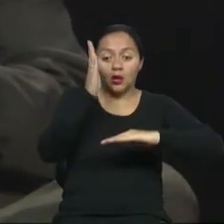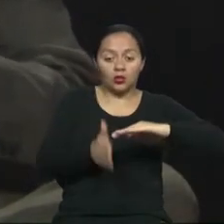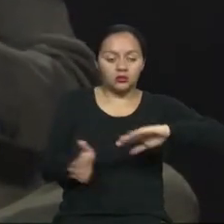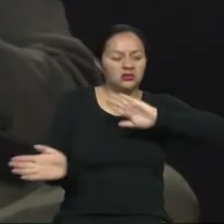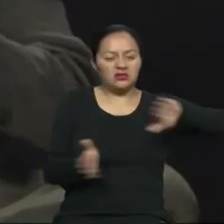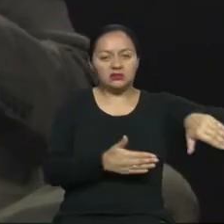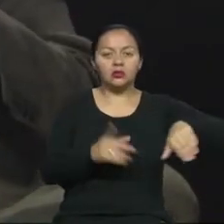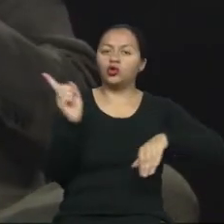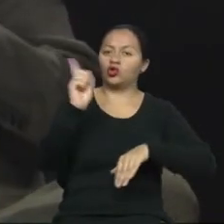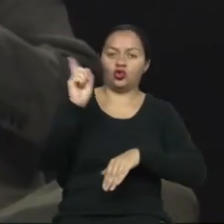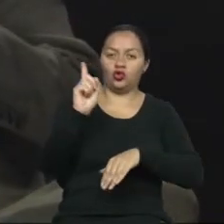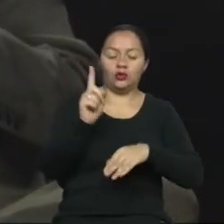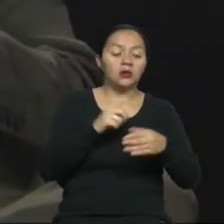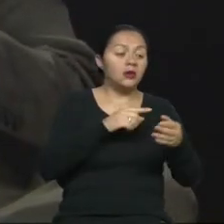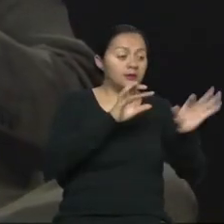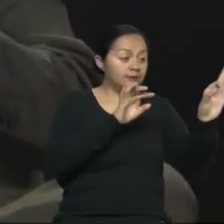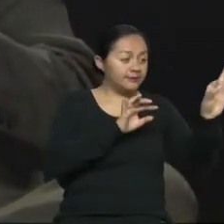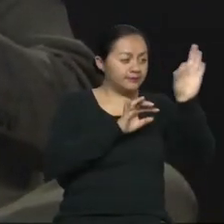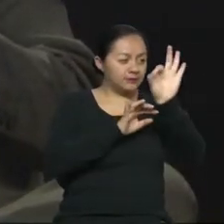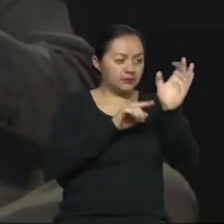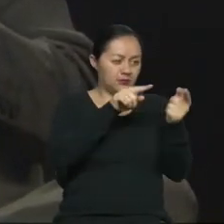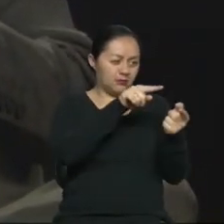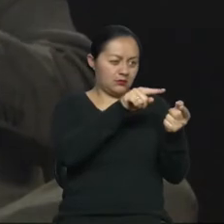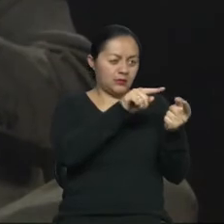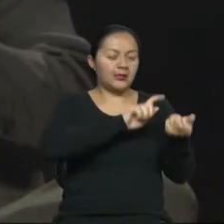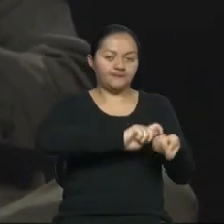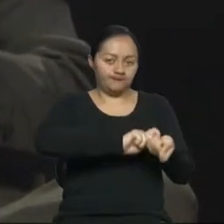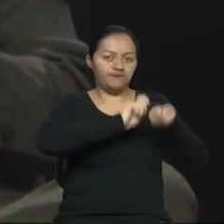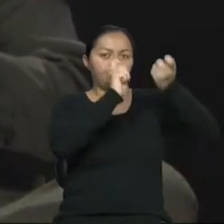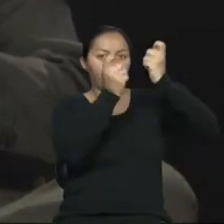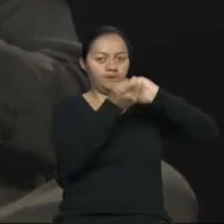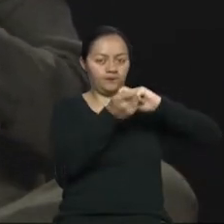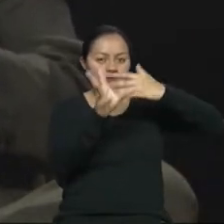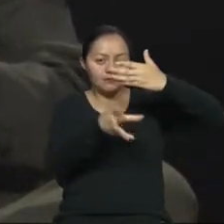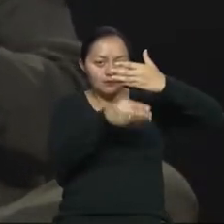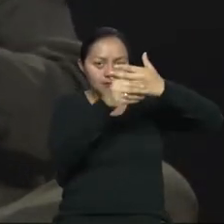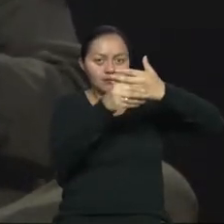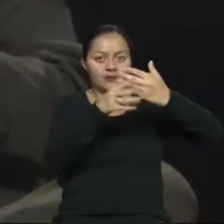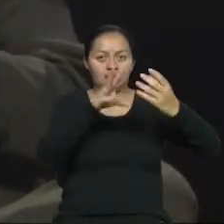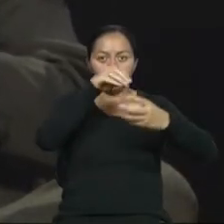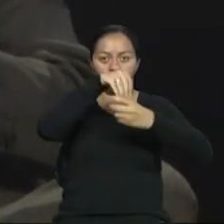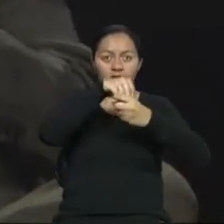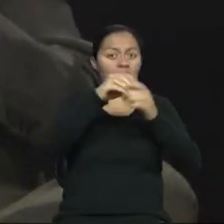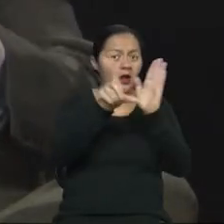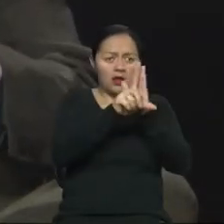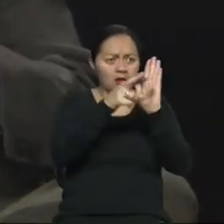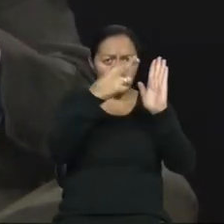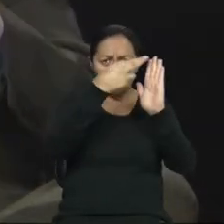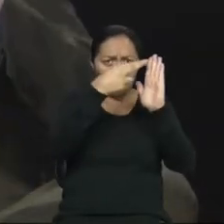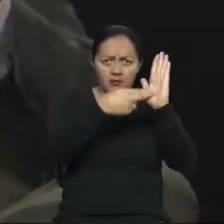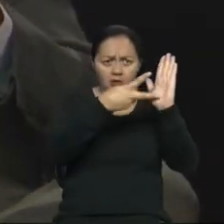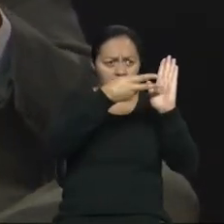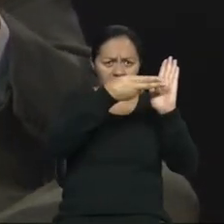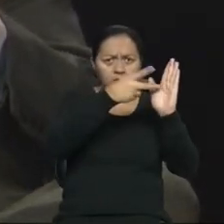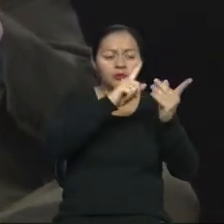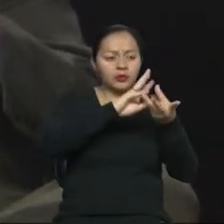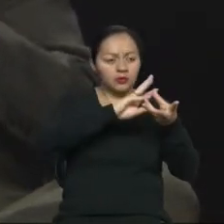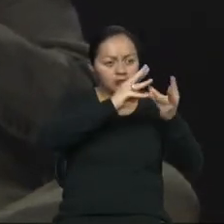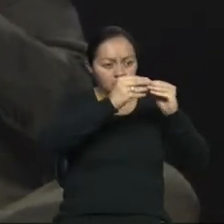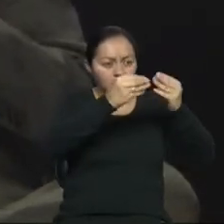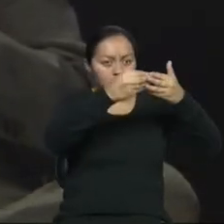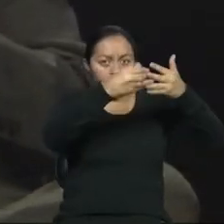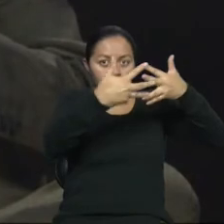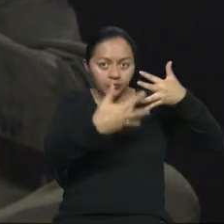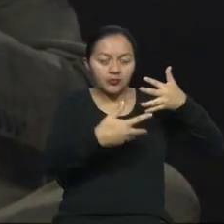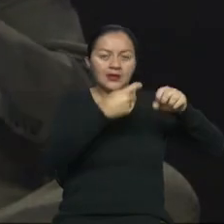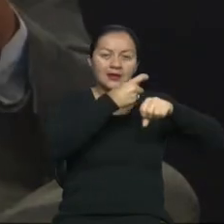las actualiza. El código se mantiene y, por ende, lo que cambia es el interior, el contenido de las normas, las especificaciones, los requerimientos